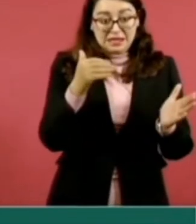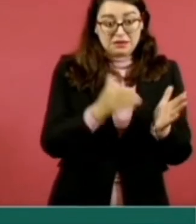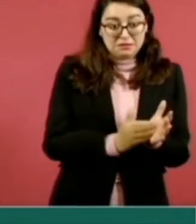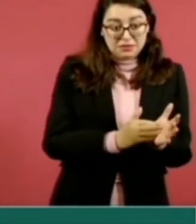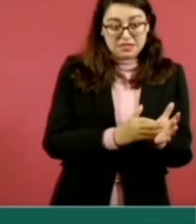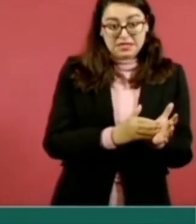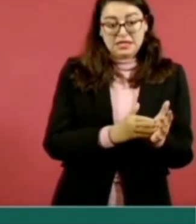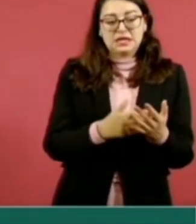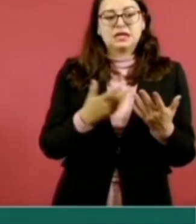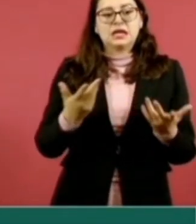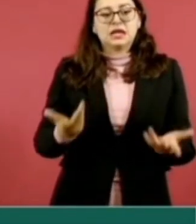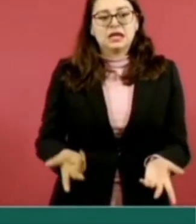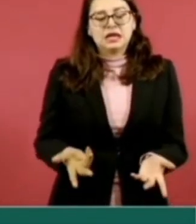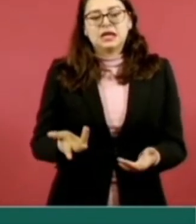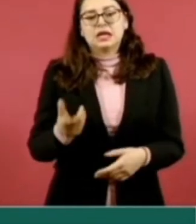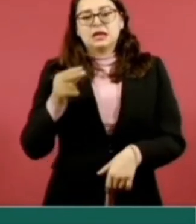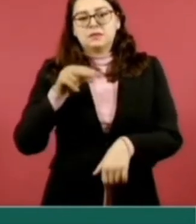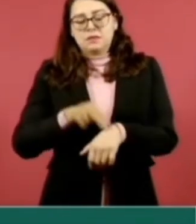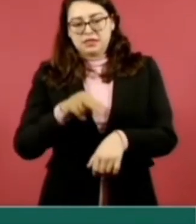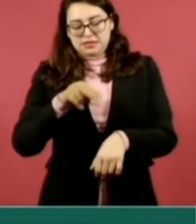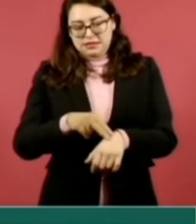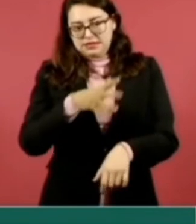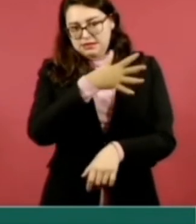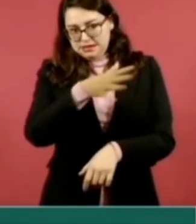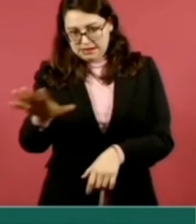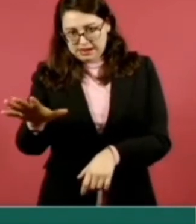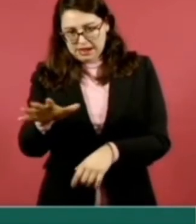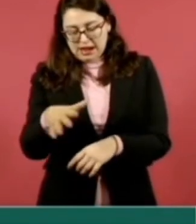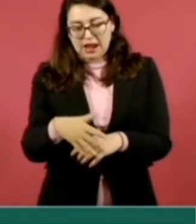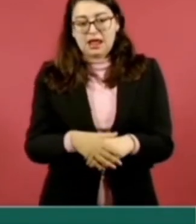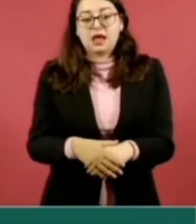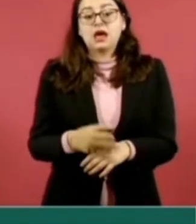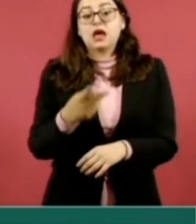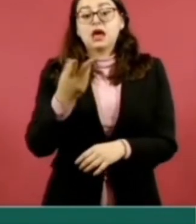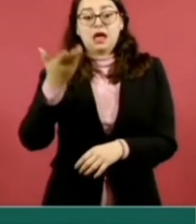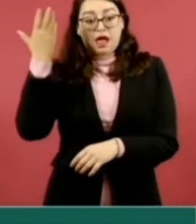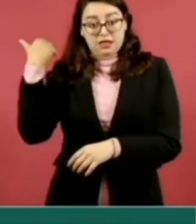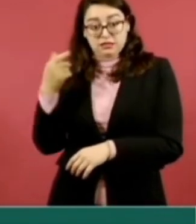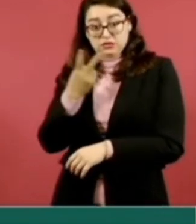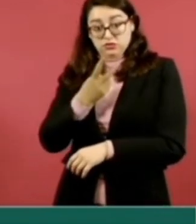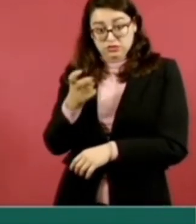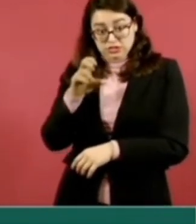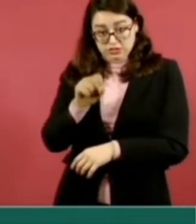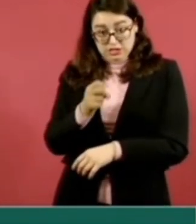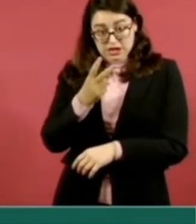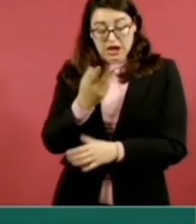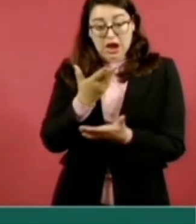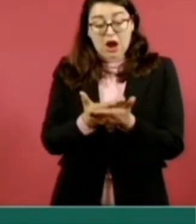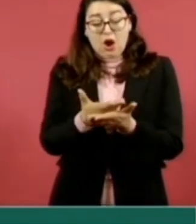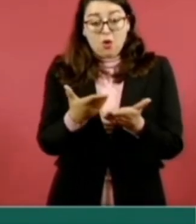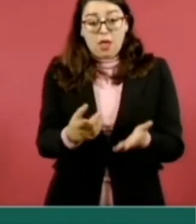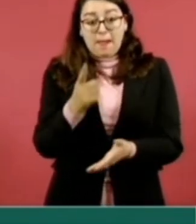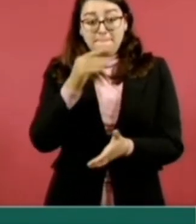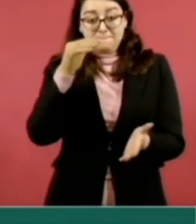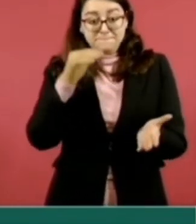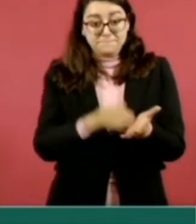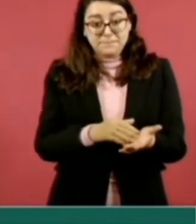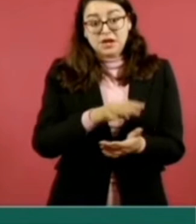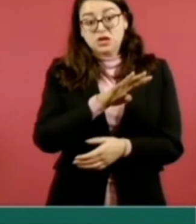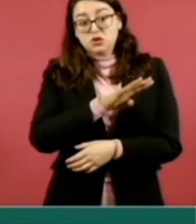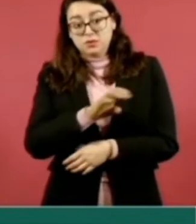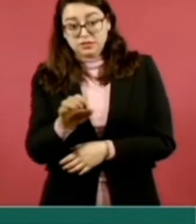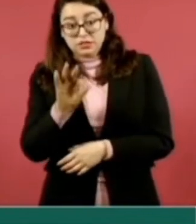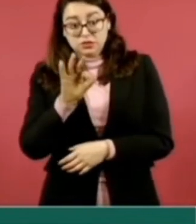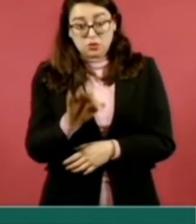Las de medicina familiar, las consultas de medicina familiar pasaron de 262 a 1 mil 947, 213